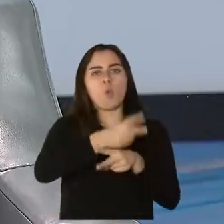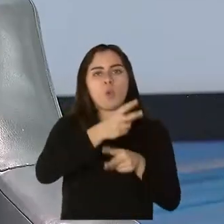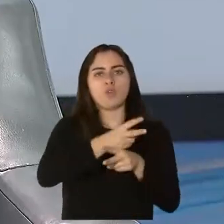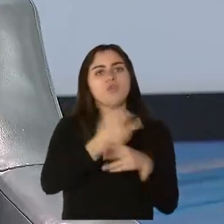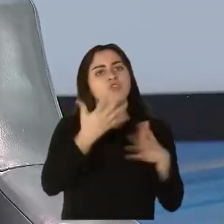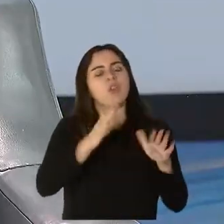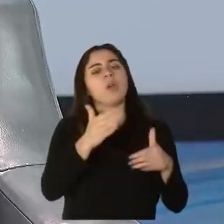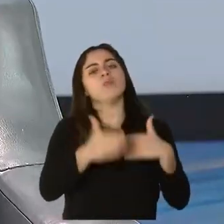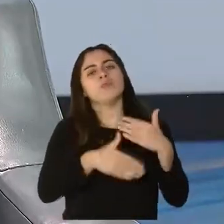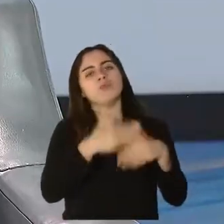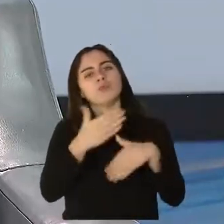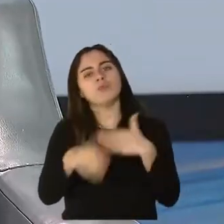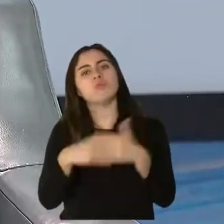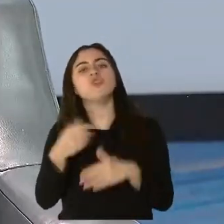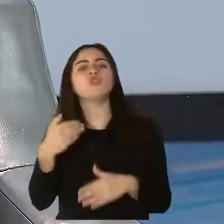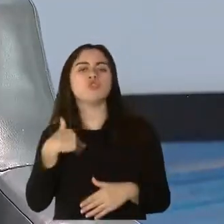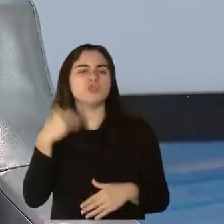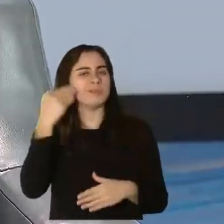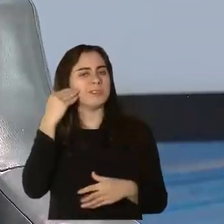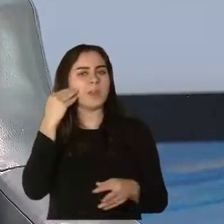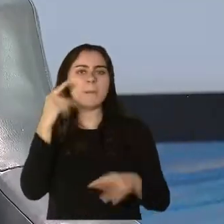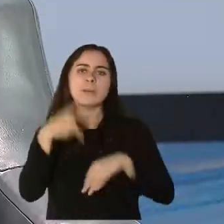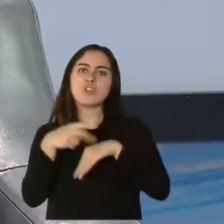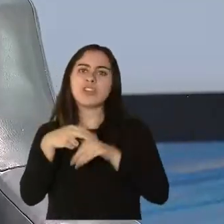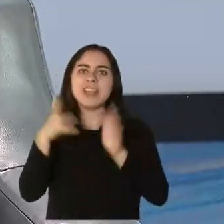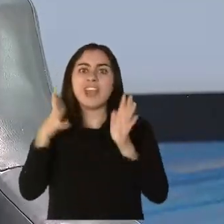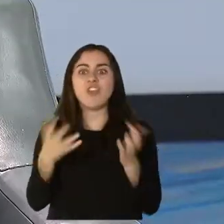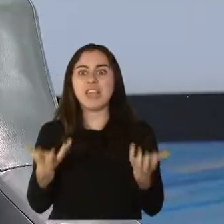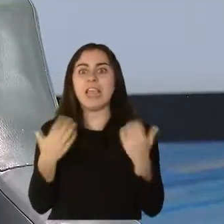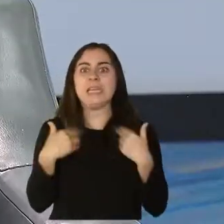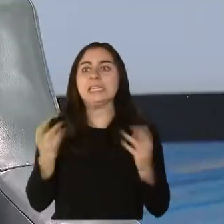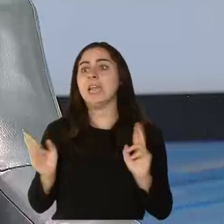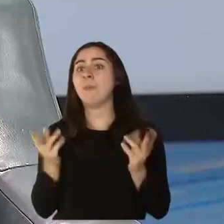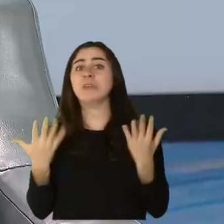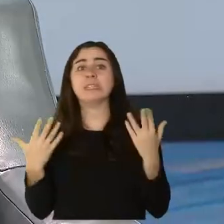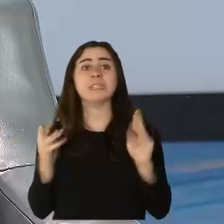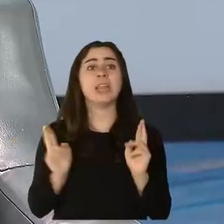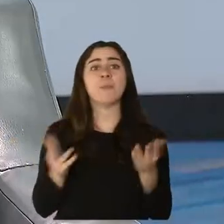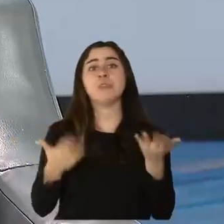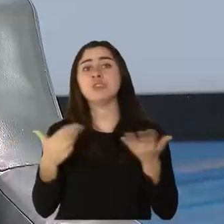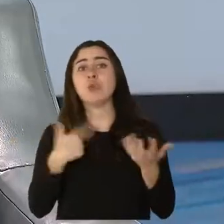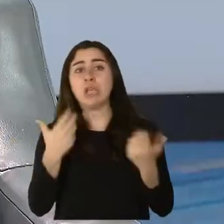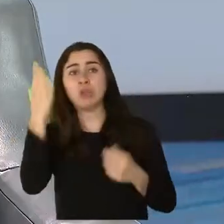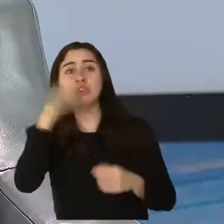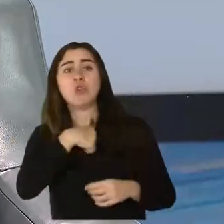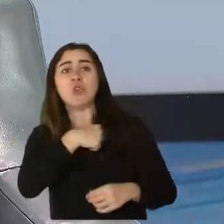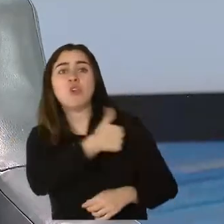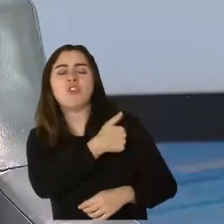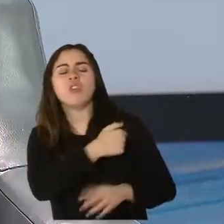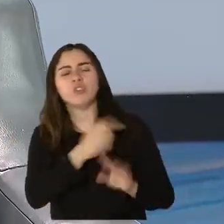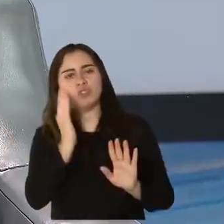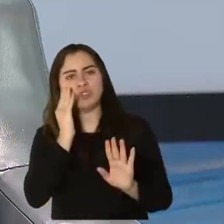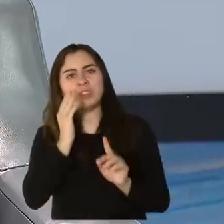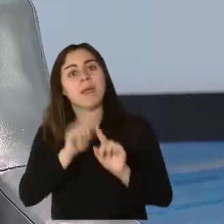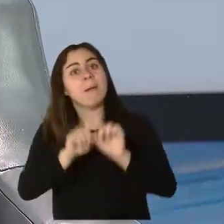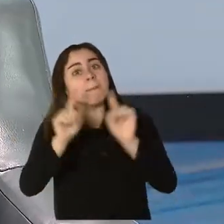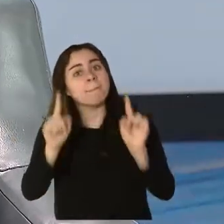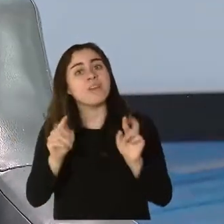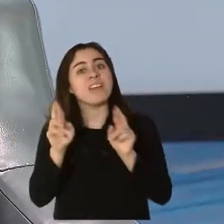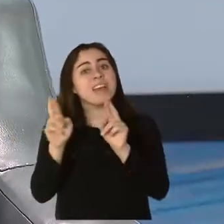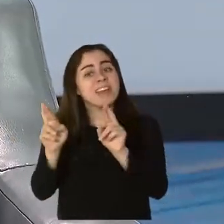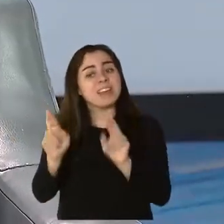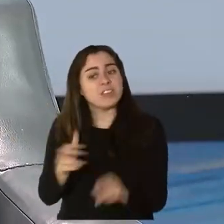esperaba que se moviera más rápido, pero te tengo una noticia. El registro de vacunación de Puerto Rico tiene